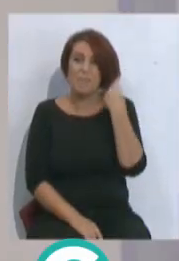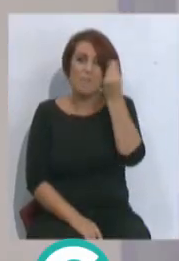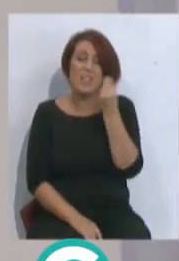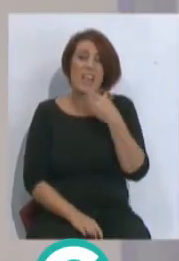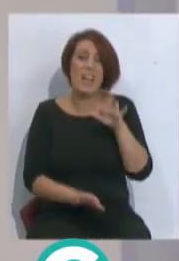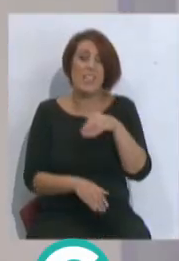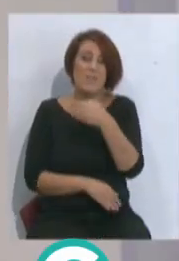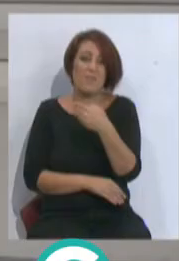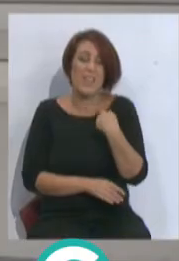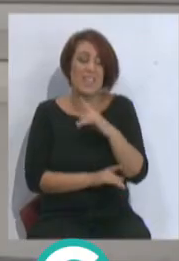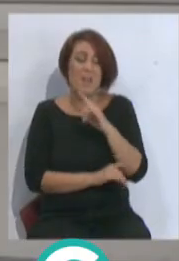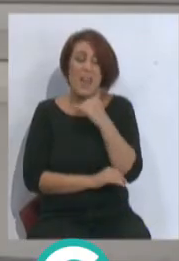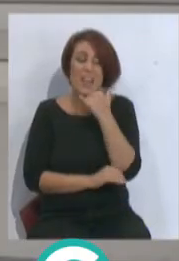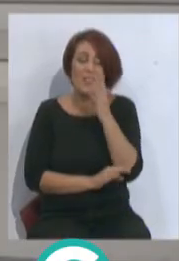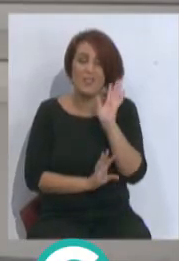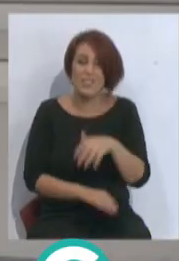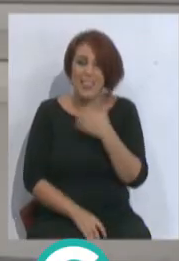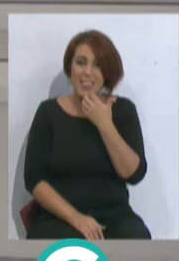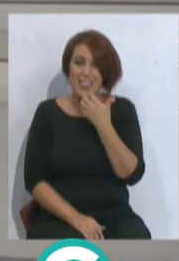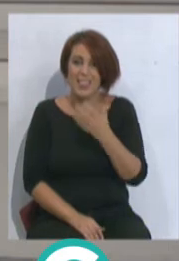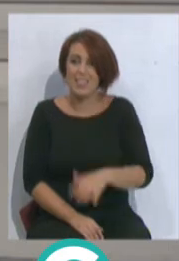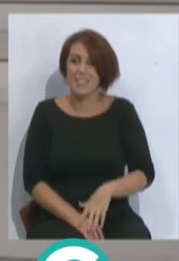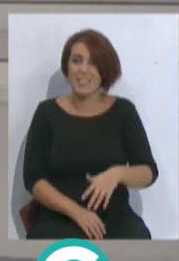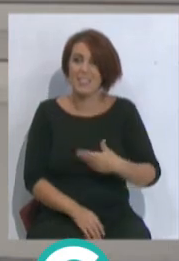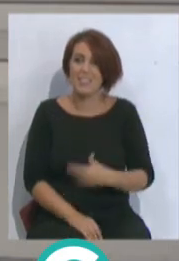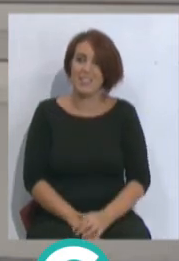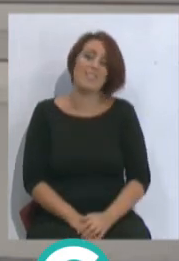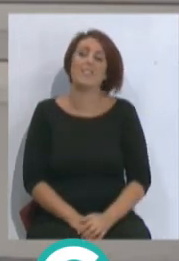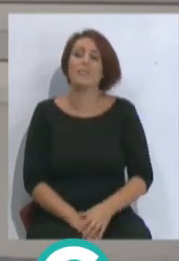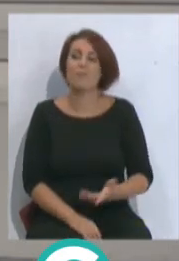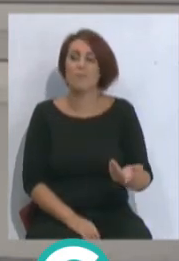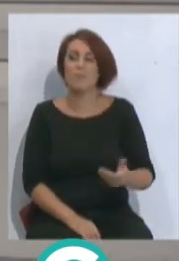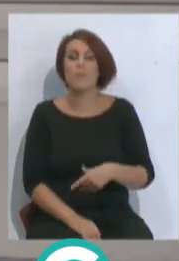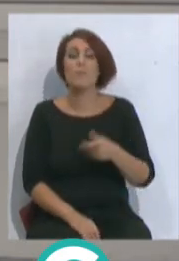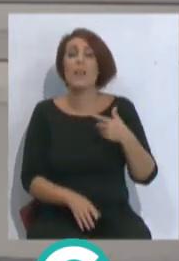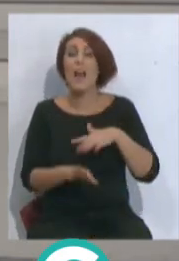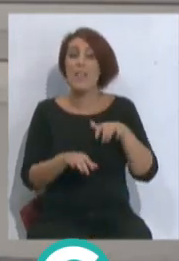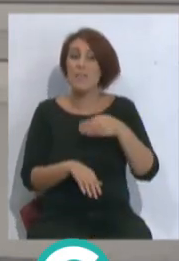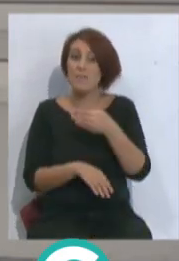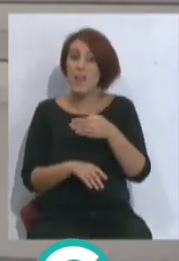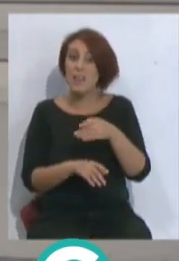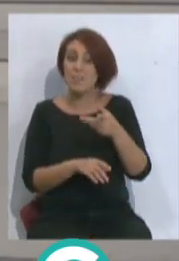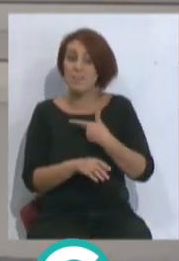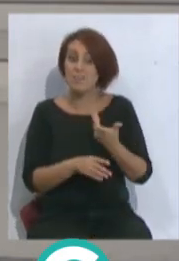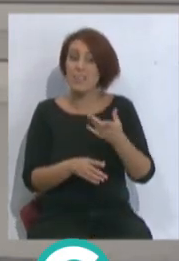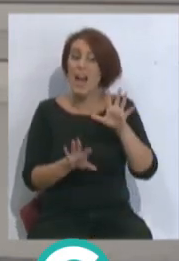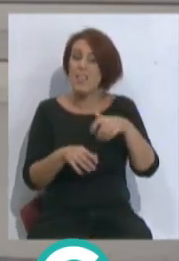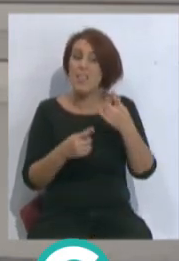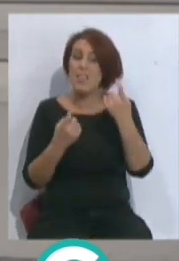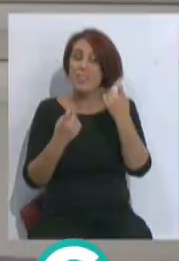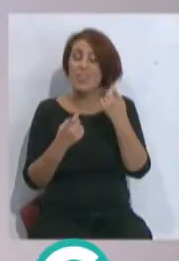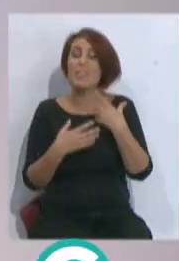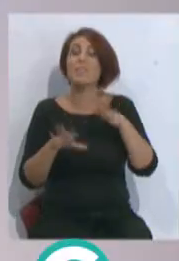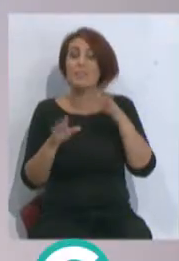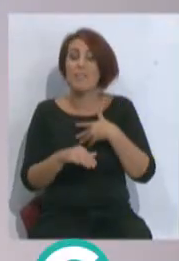Kadibe? Claro, ¿cómo va a salir si todavía... ¿Cómo no va a entrecir? Hugo en el Kadibe le inculcó el Kadi tanto que no saliera, ahí está,